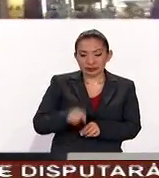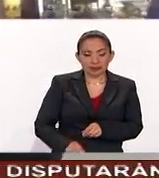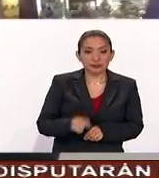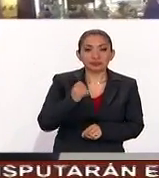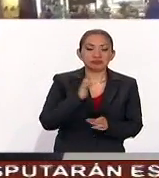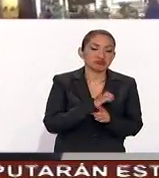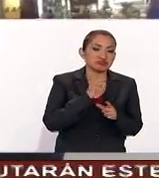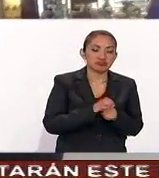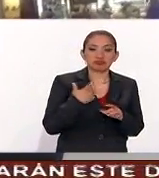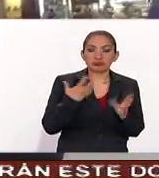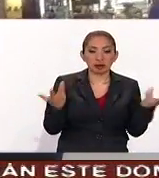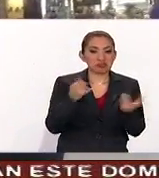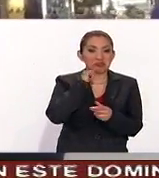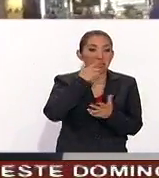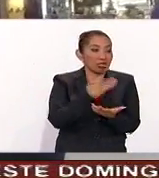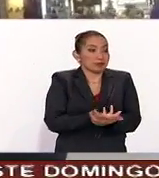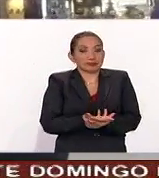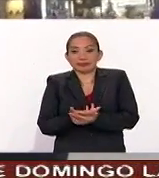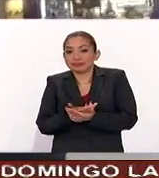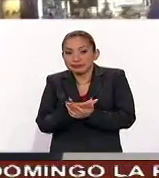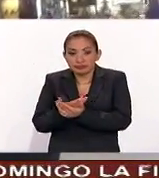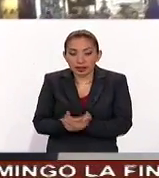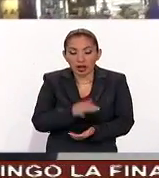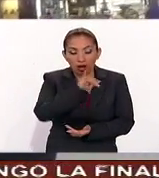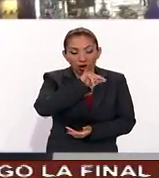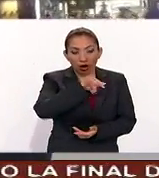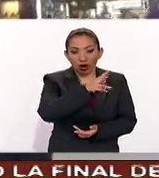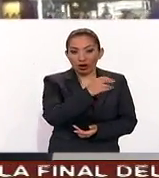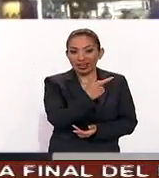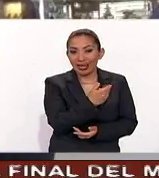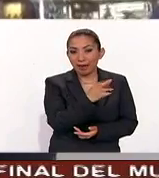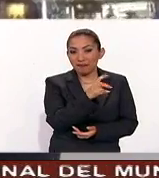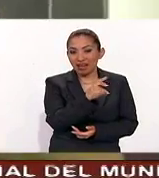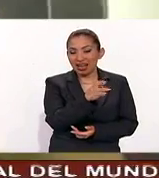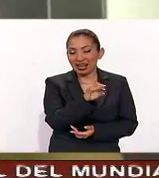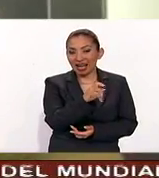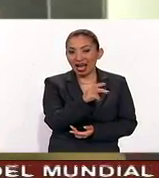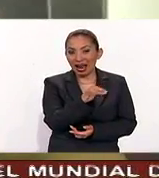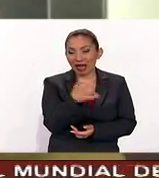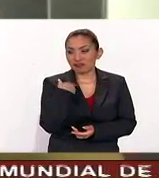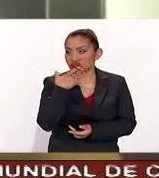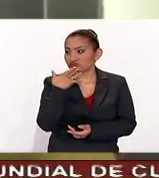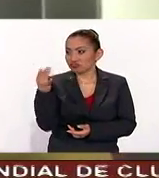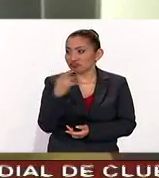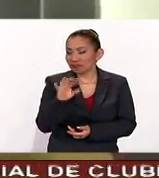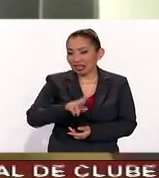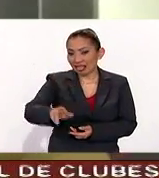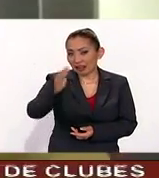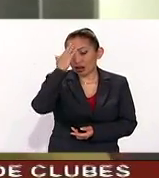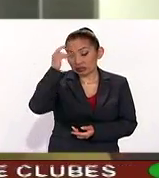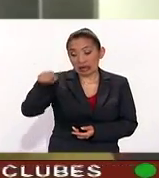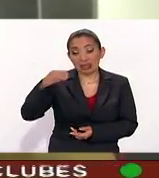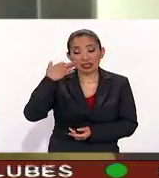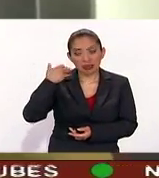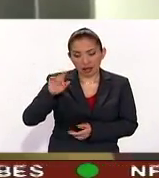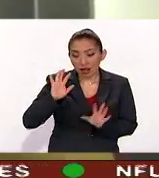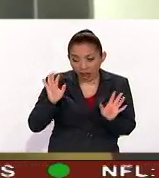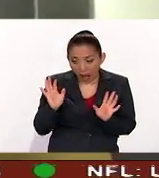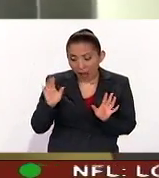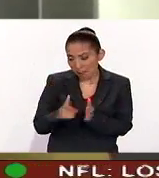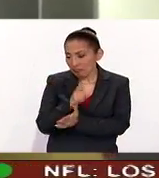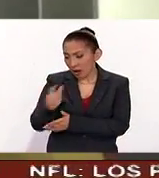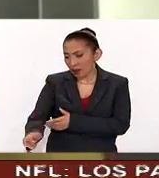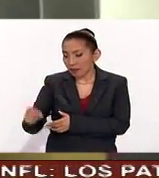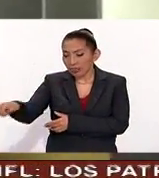entonces pues no logra hacer absolutamente nada para Jorge Vergara fue muy sencillo ah bueno pues que reconozca que es de Tigres entonces ya pagamos y se